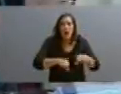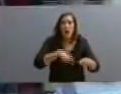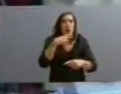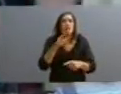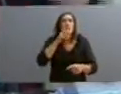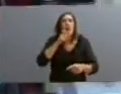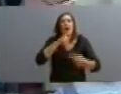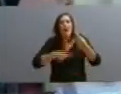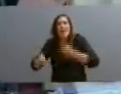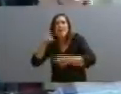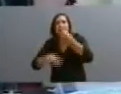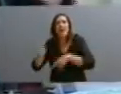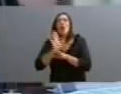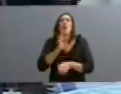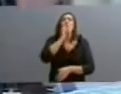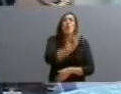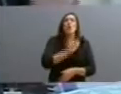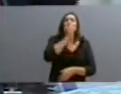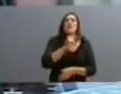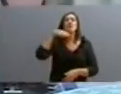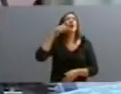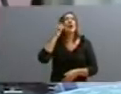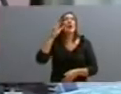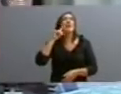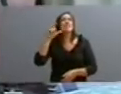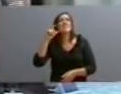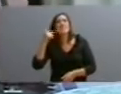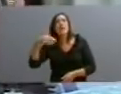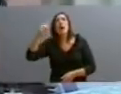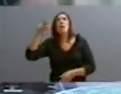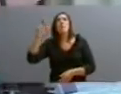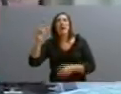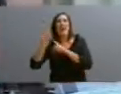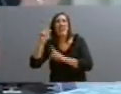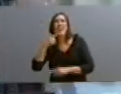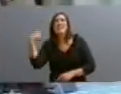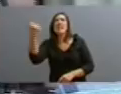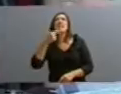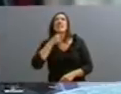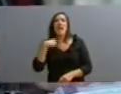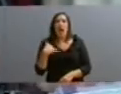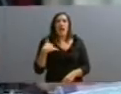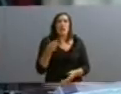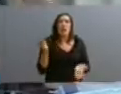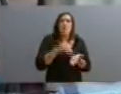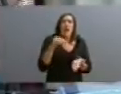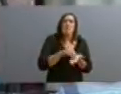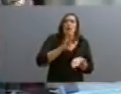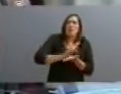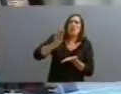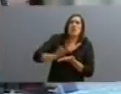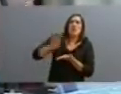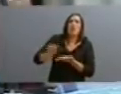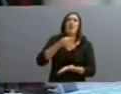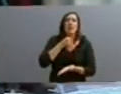como el cuento de la cándida eréndida de García Márquez, que es lo que quieren en realidad, que nos sigamos endeudando, porque lo que no